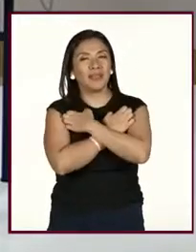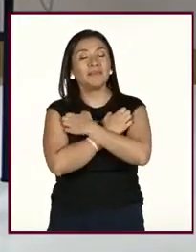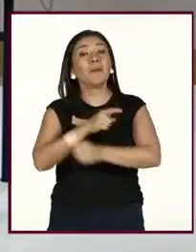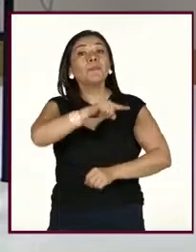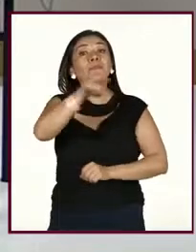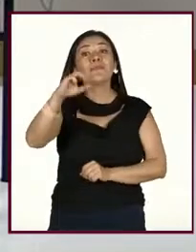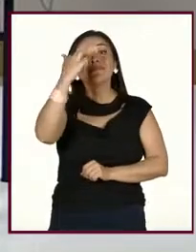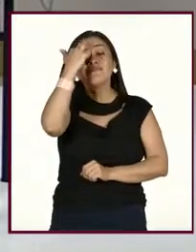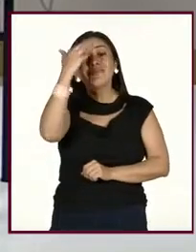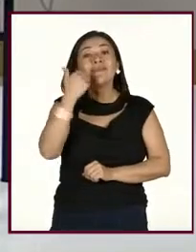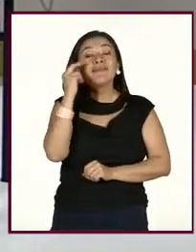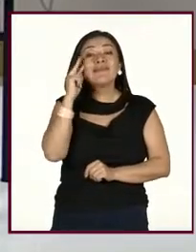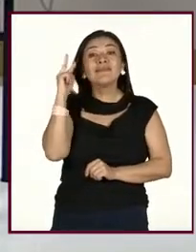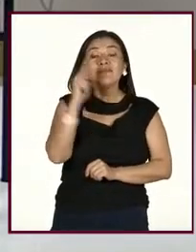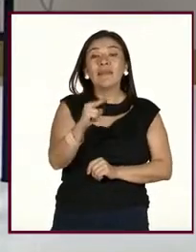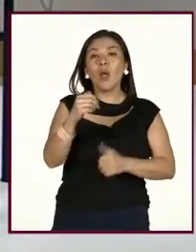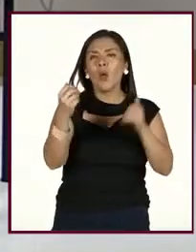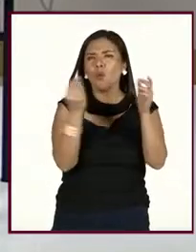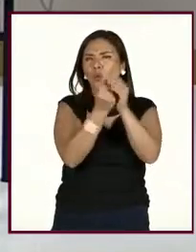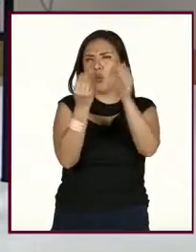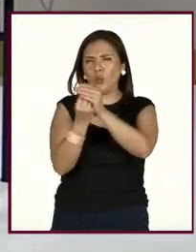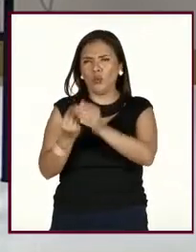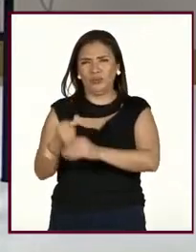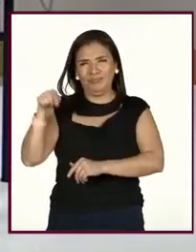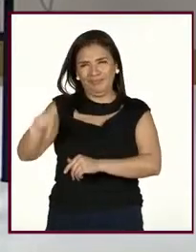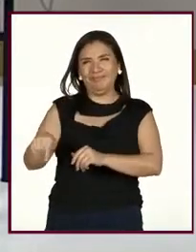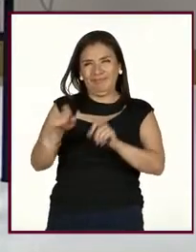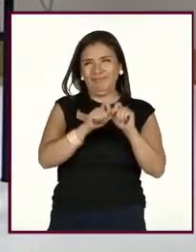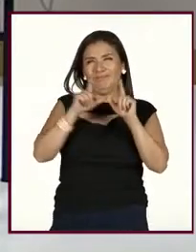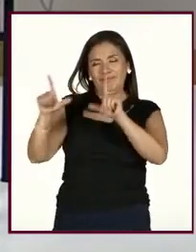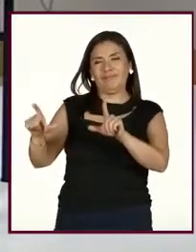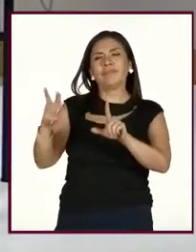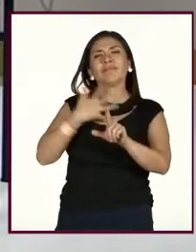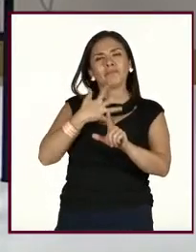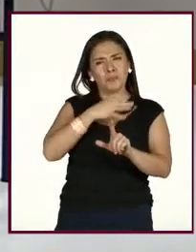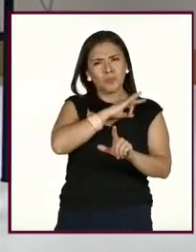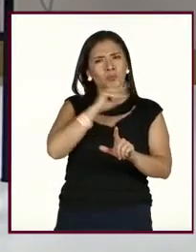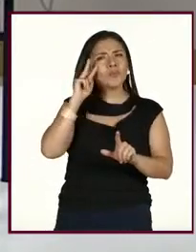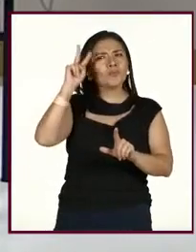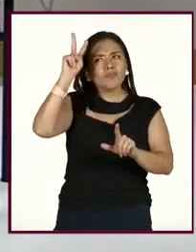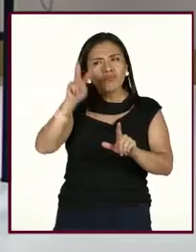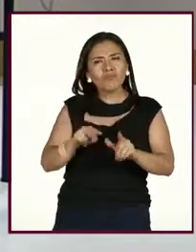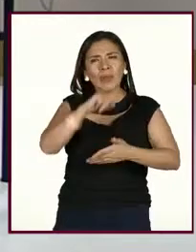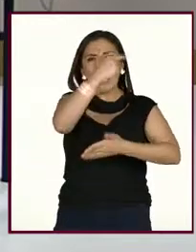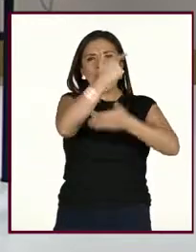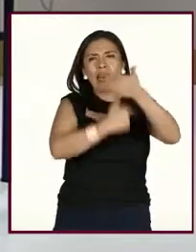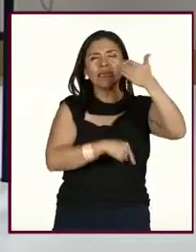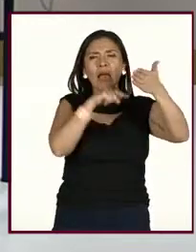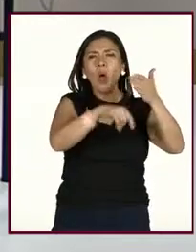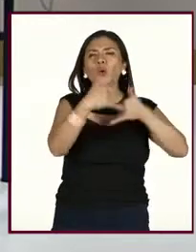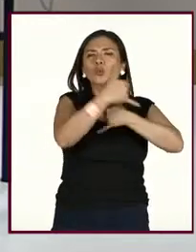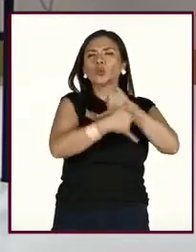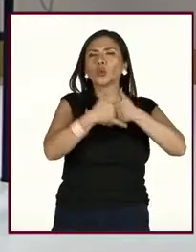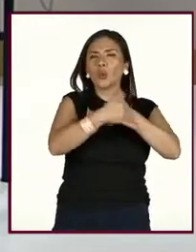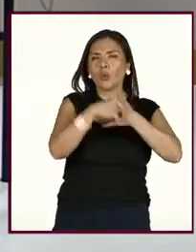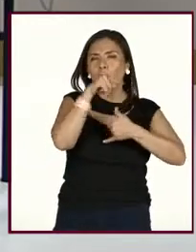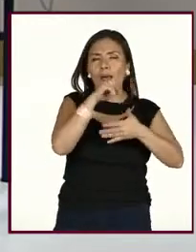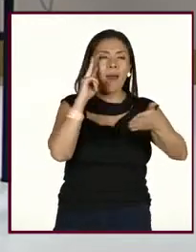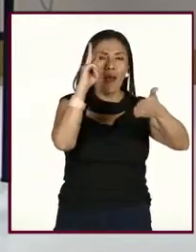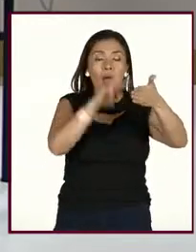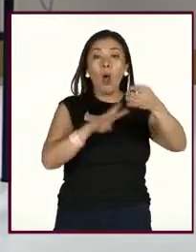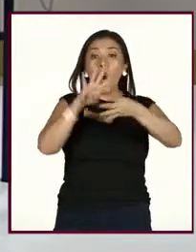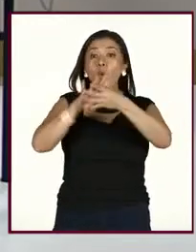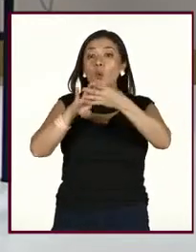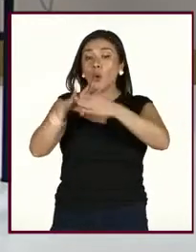Recuerden que si desean consultar los seminarios virtuales de esta serie, ustedes pueden revisar la lista de reproducción en YouTube, el